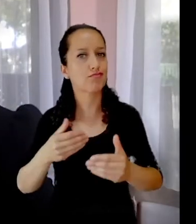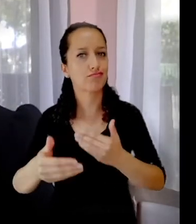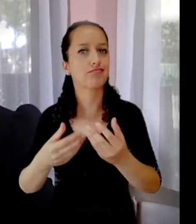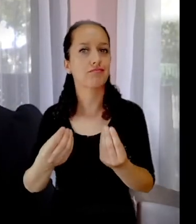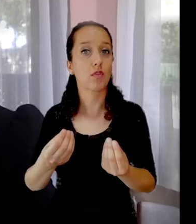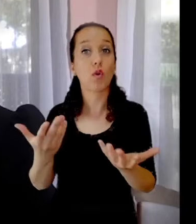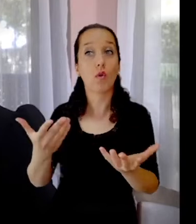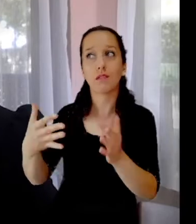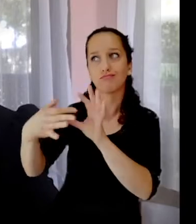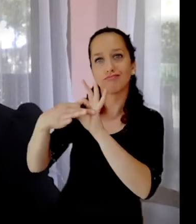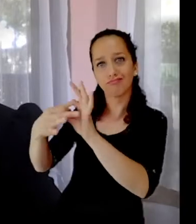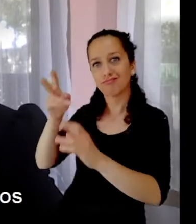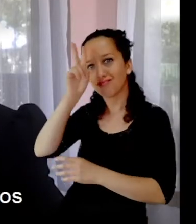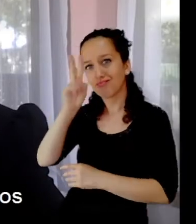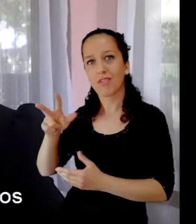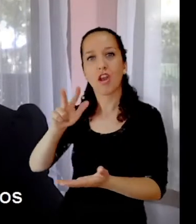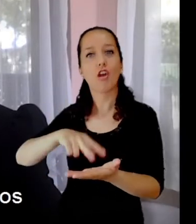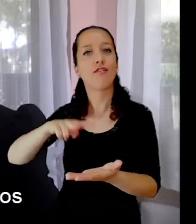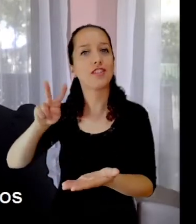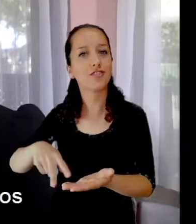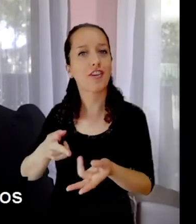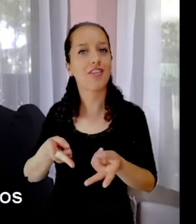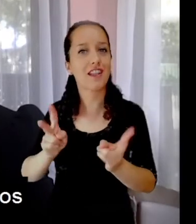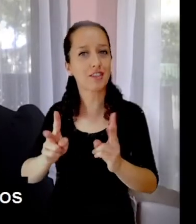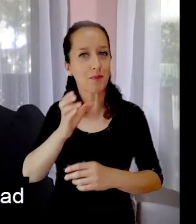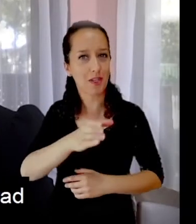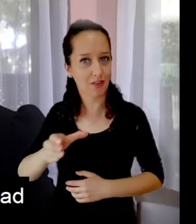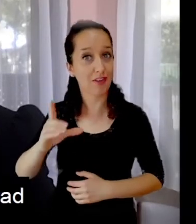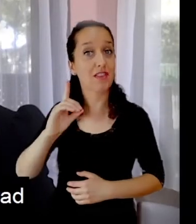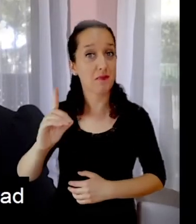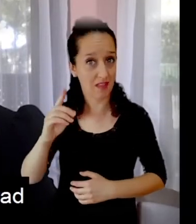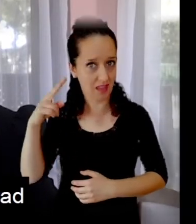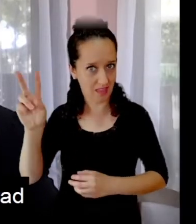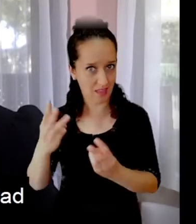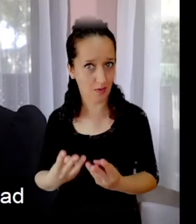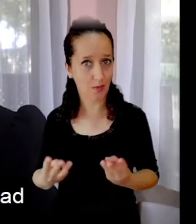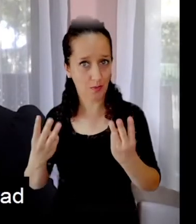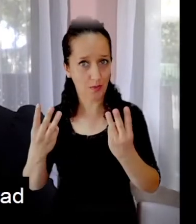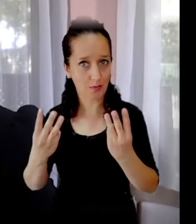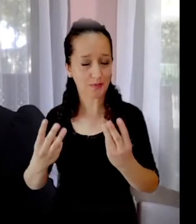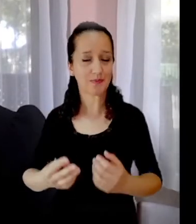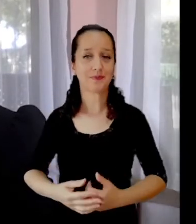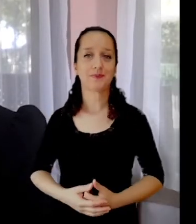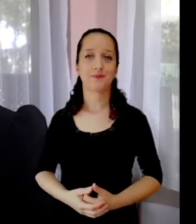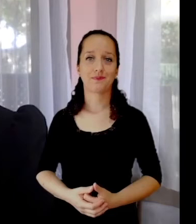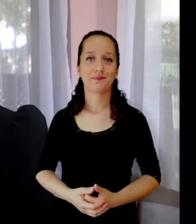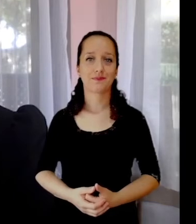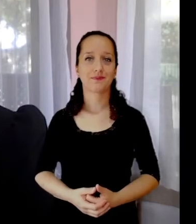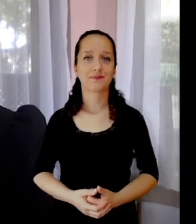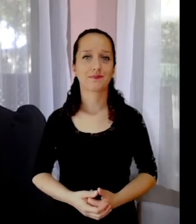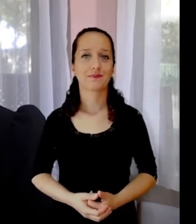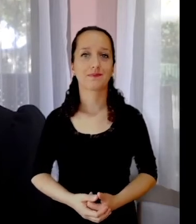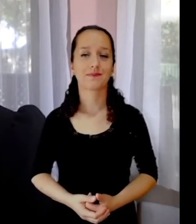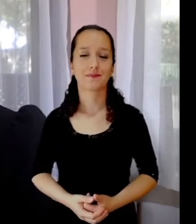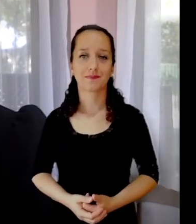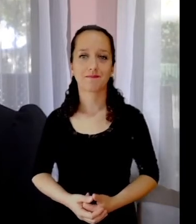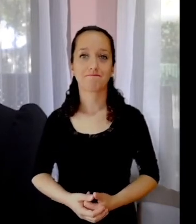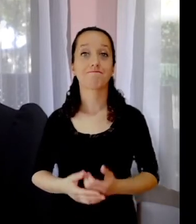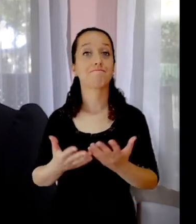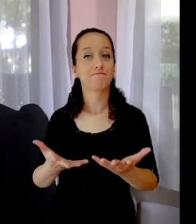teniendo como referente la Convención sobre los Derechos de las Personas con Discapacidad de Naciones Unidas